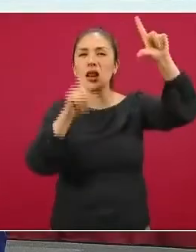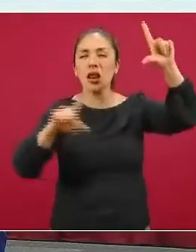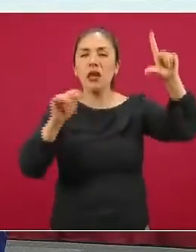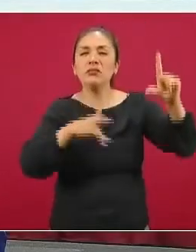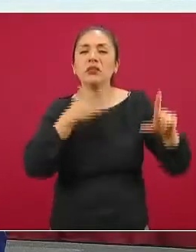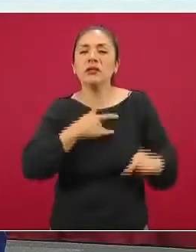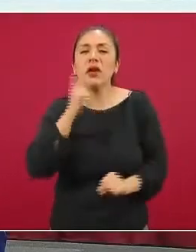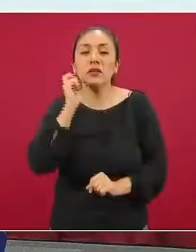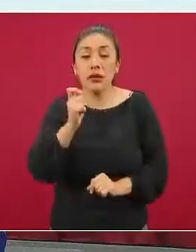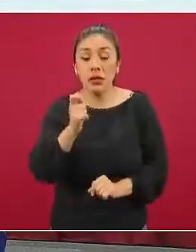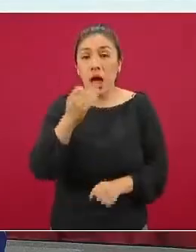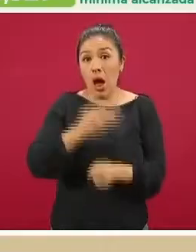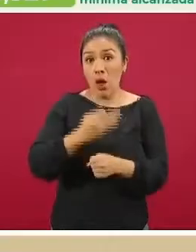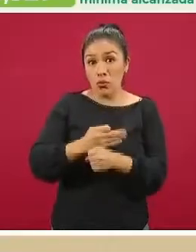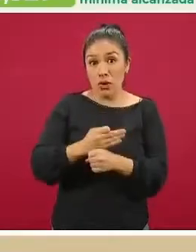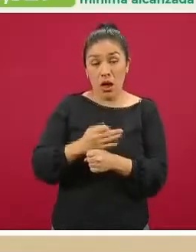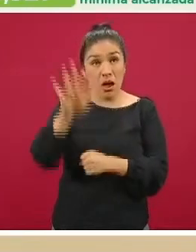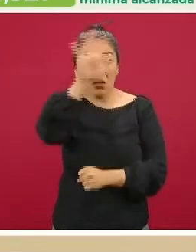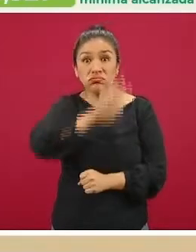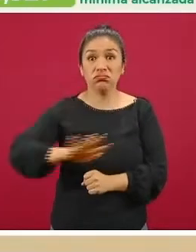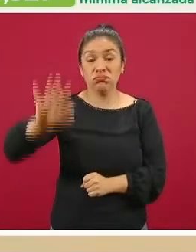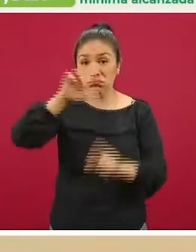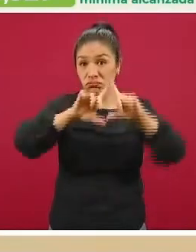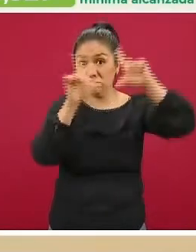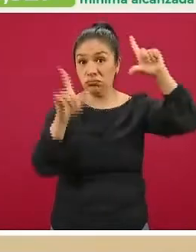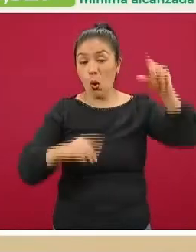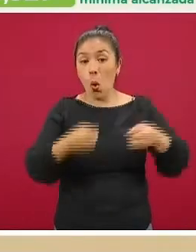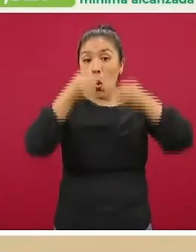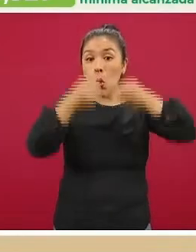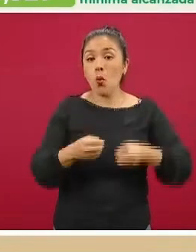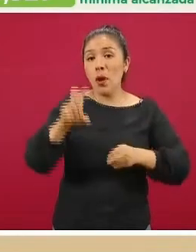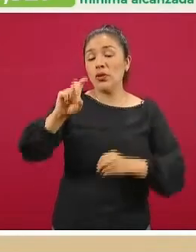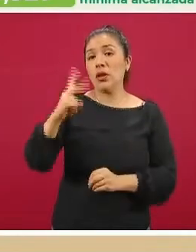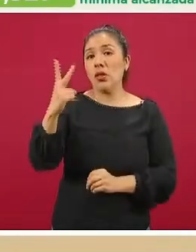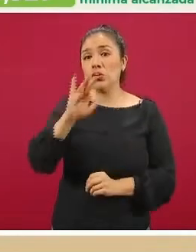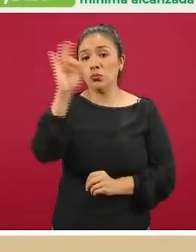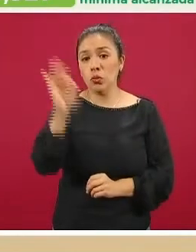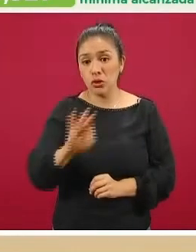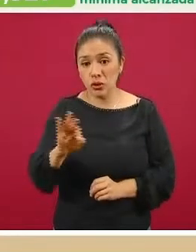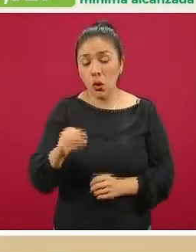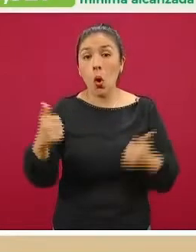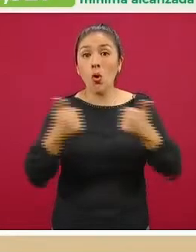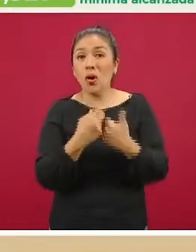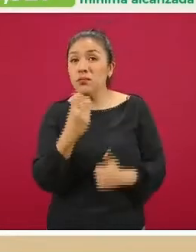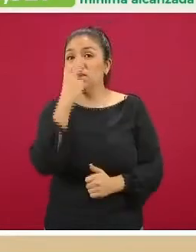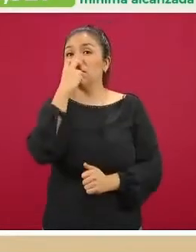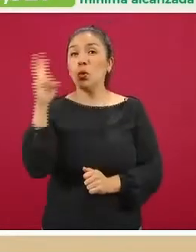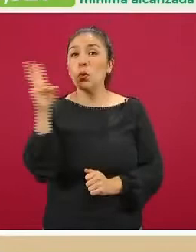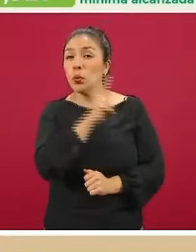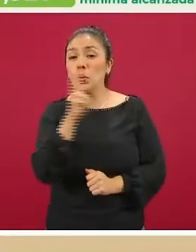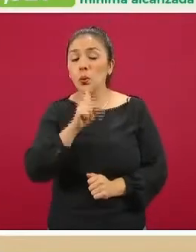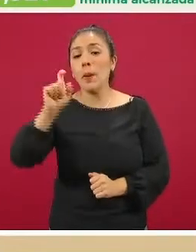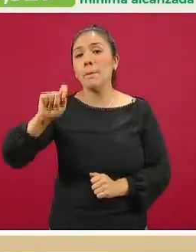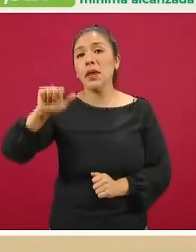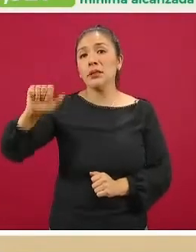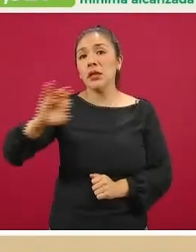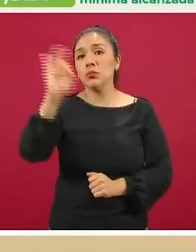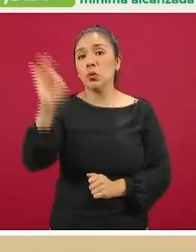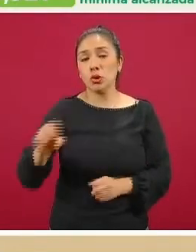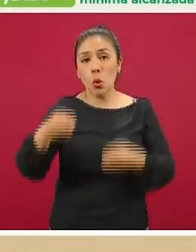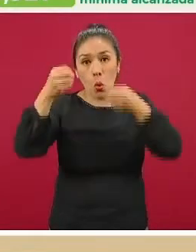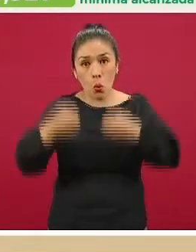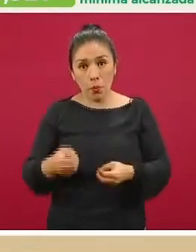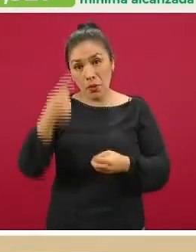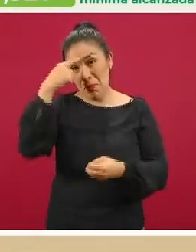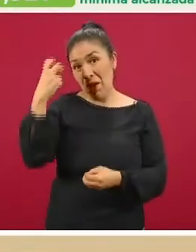ocupación general, treinta y dos por ciento. La ocupación con ventilador, veintiséis por ciento. Pero esta gráfica que presentamos